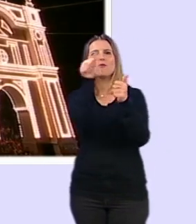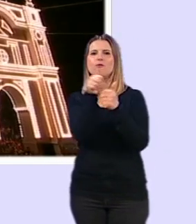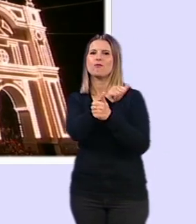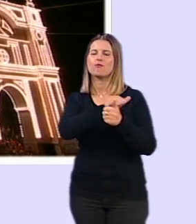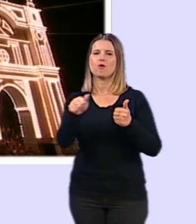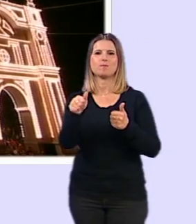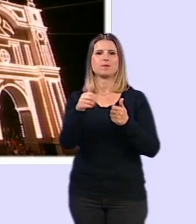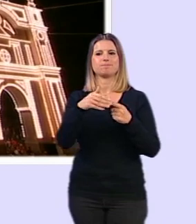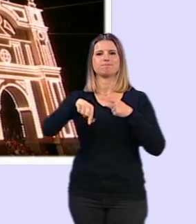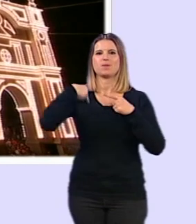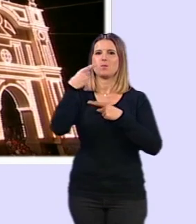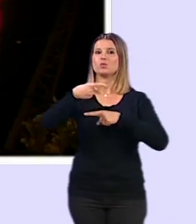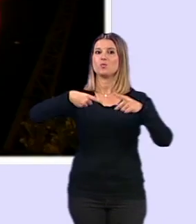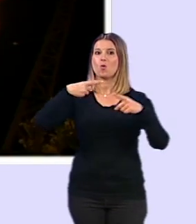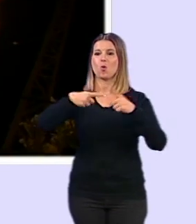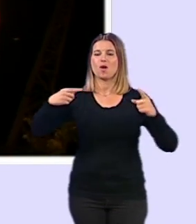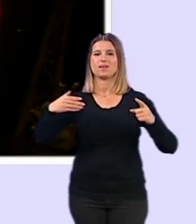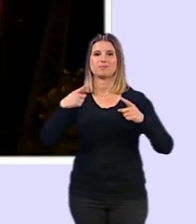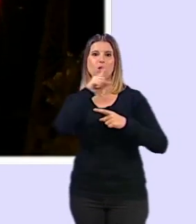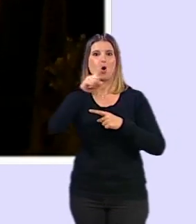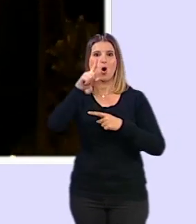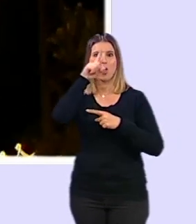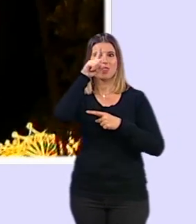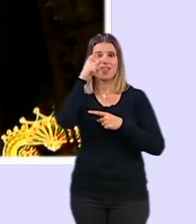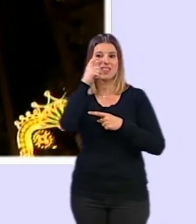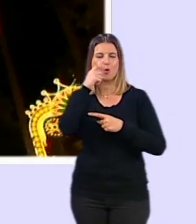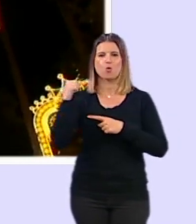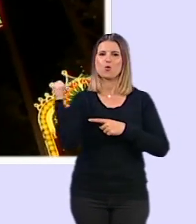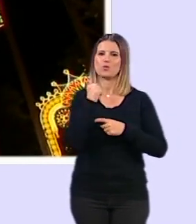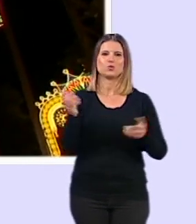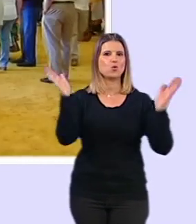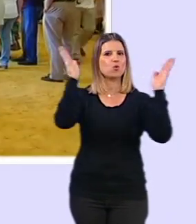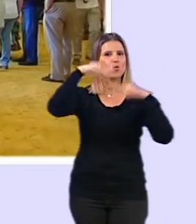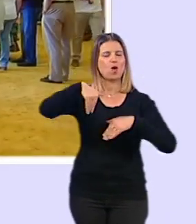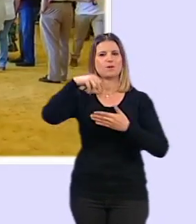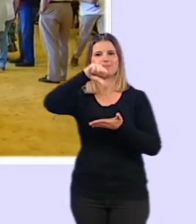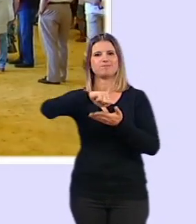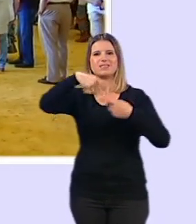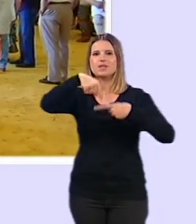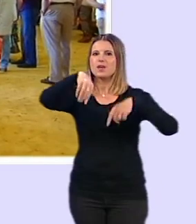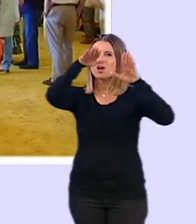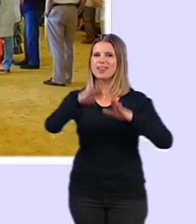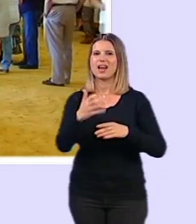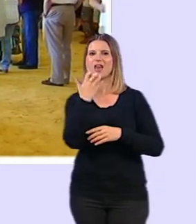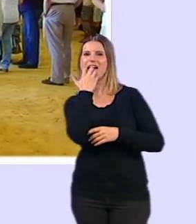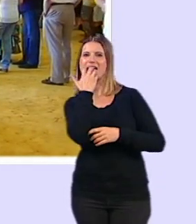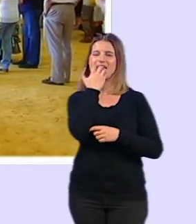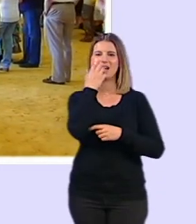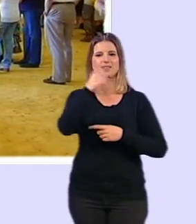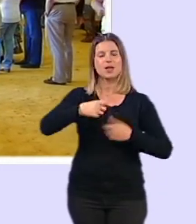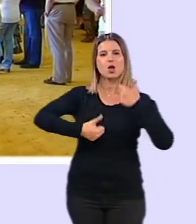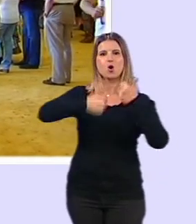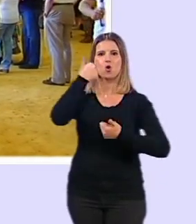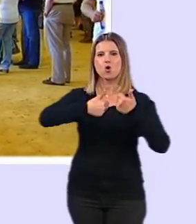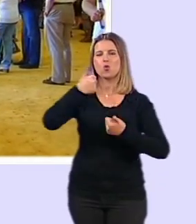procesiona el próximo jueves 11 de junio por las calles de la capital. También queda cancelada la tarasca así como los concursos